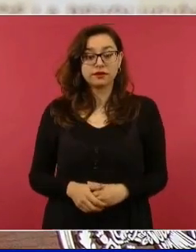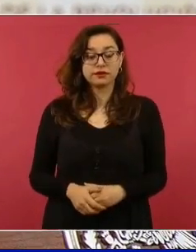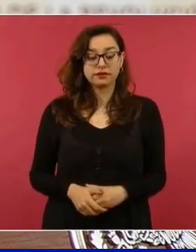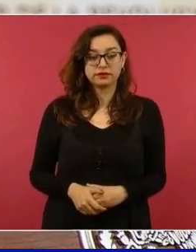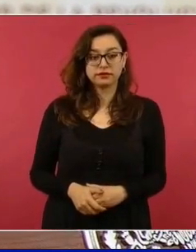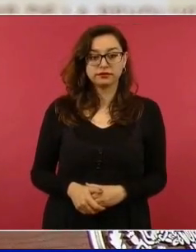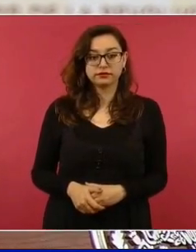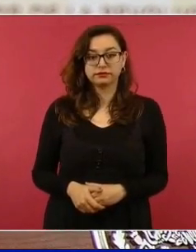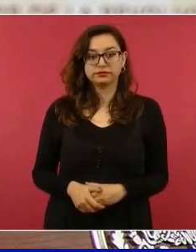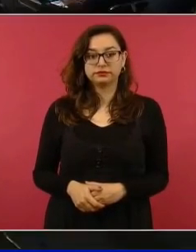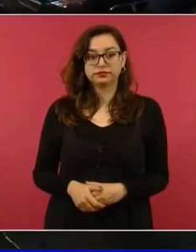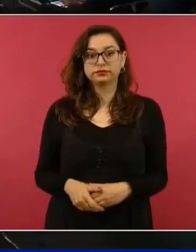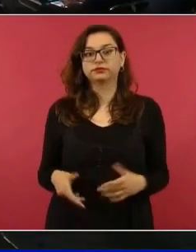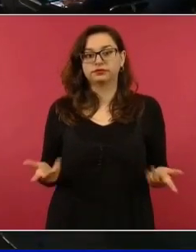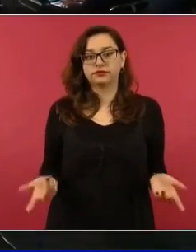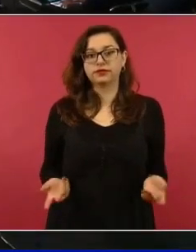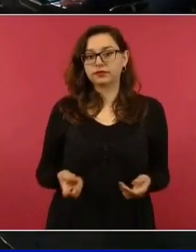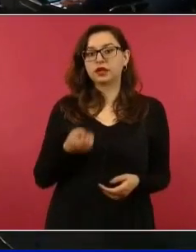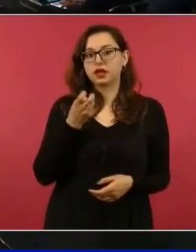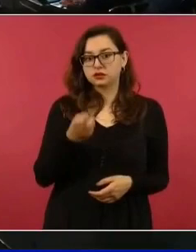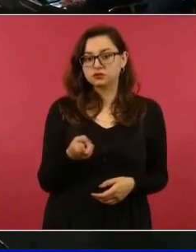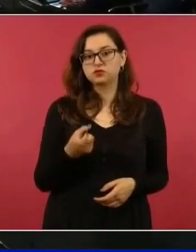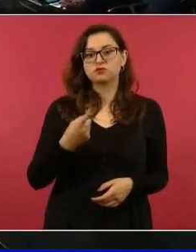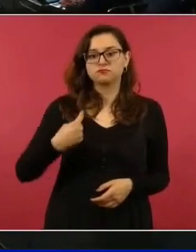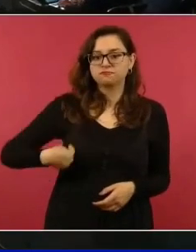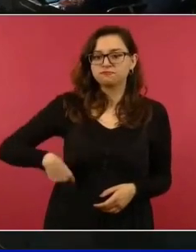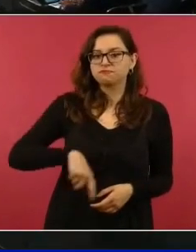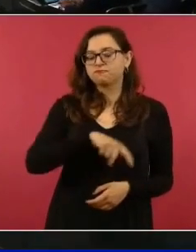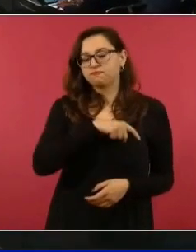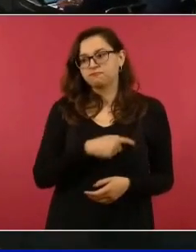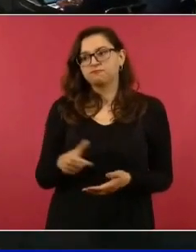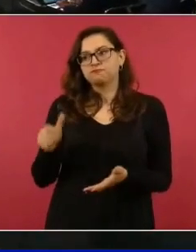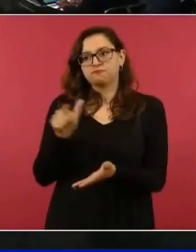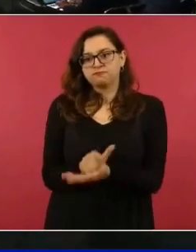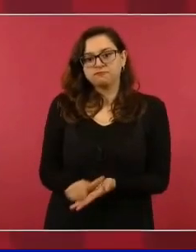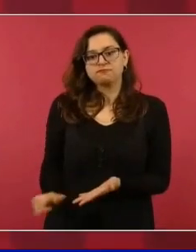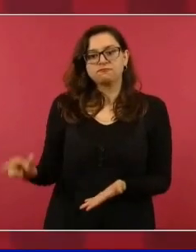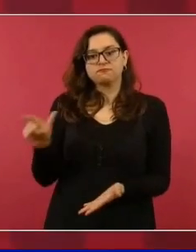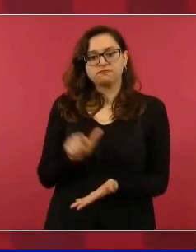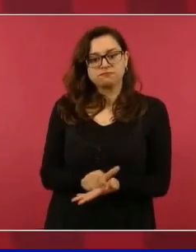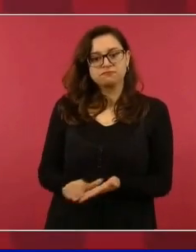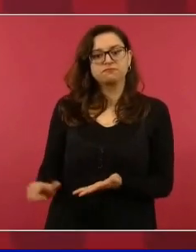tenemos que continuar limpiando y que